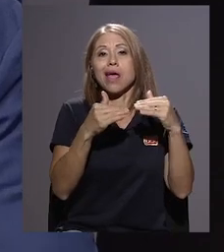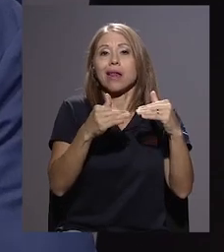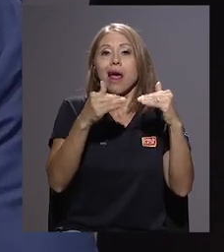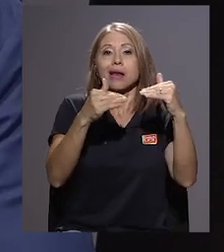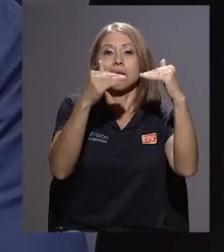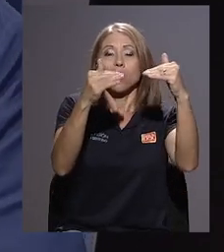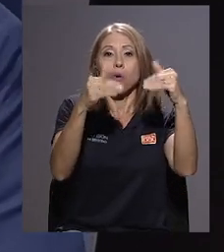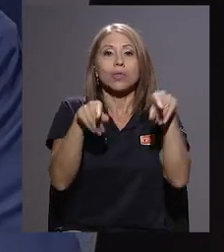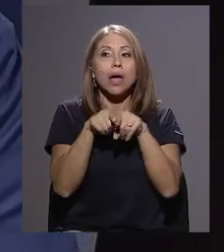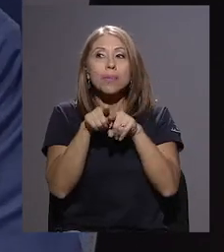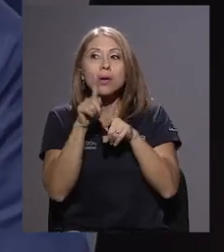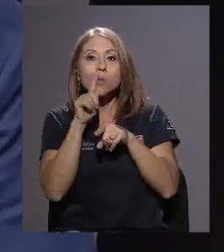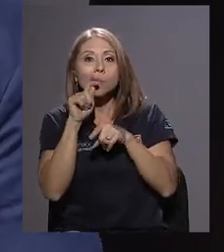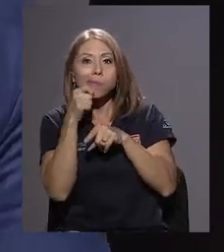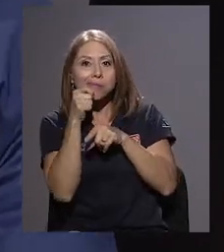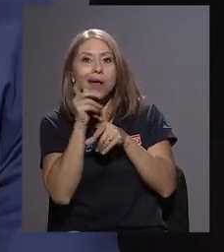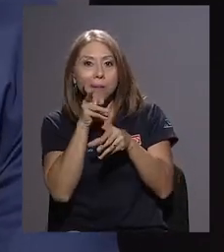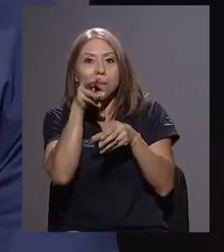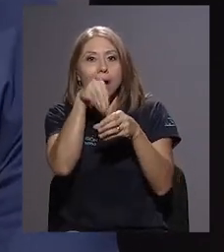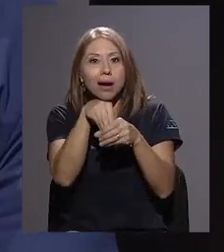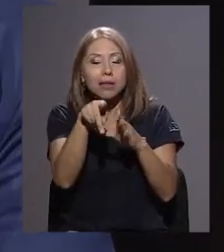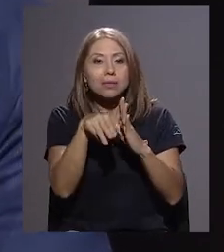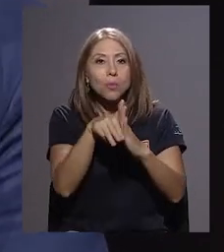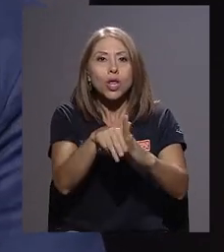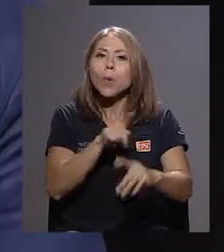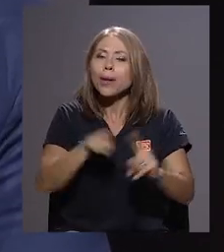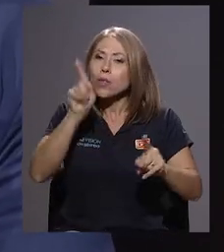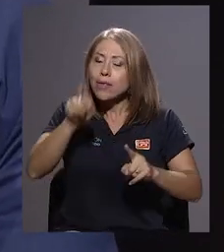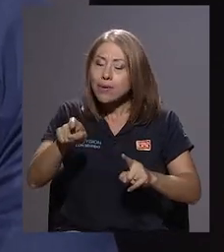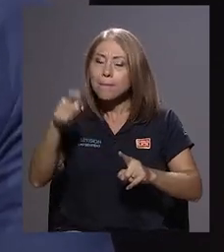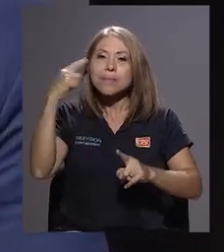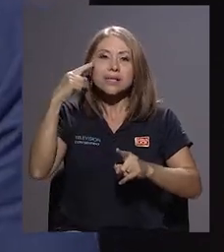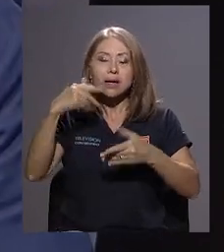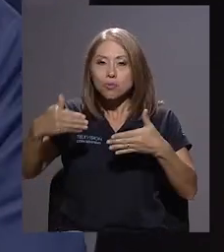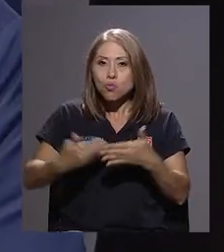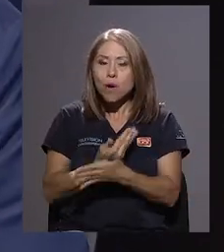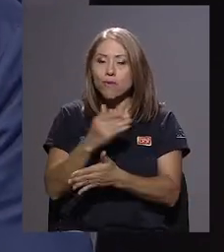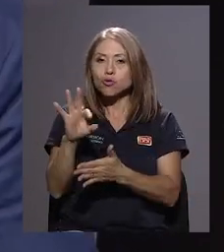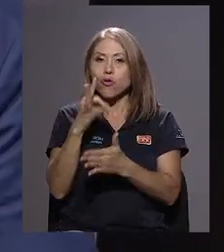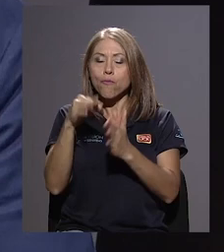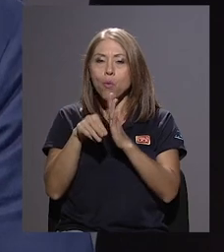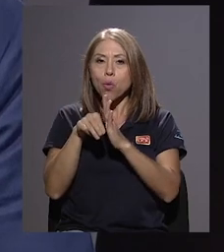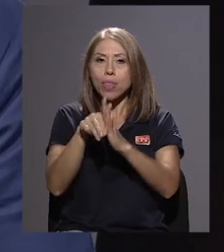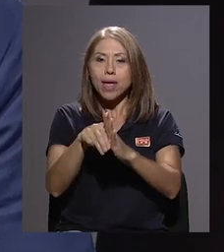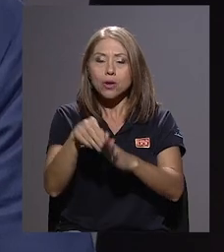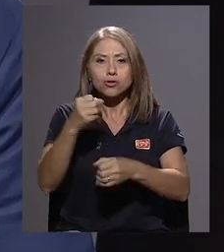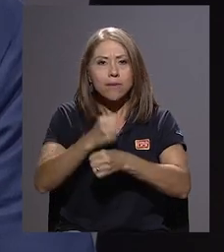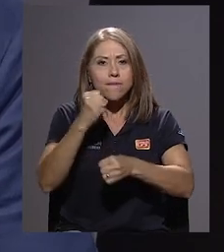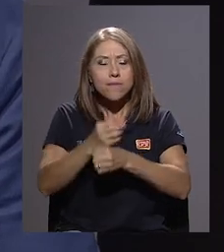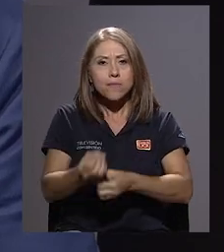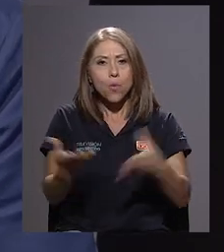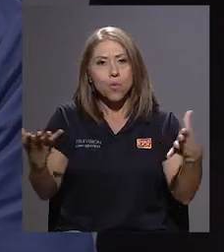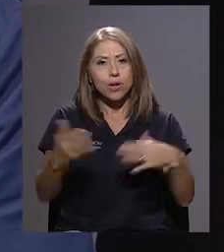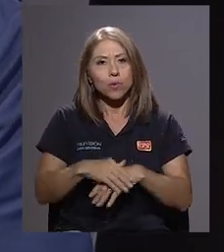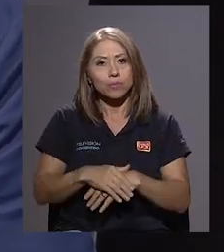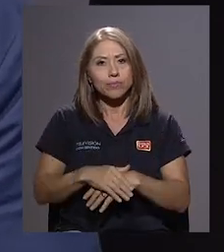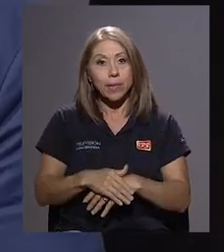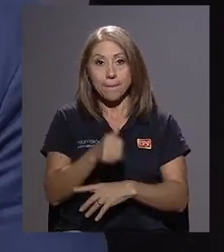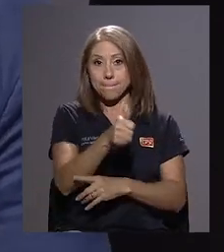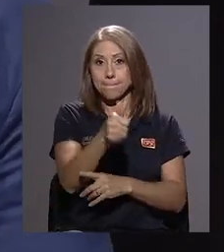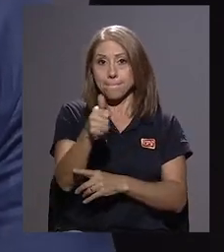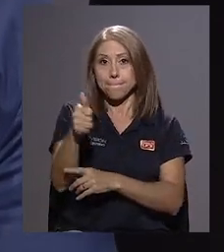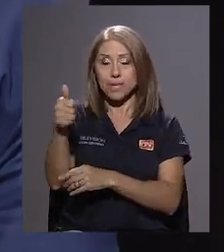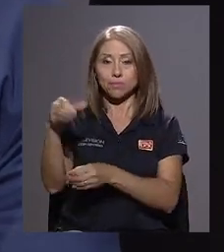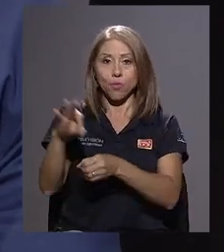parte de ese mismo modelo. Hay que pensar en nuevos modelos de gestión pública que son necesarios para que el